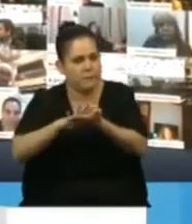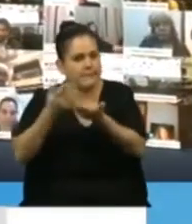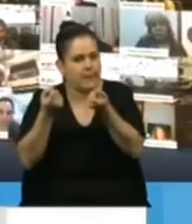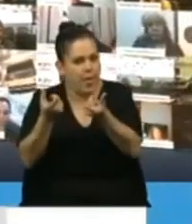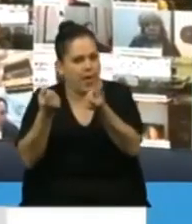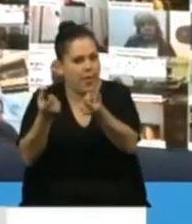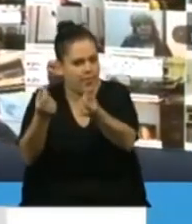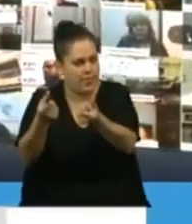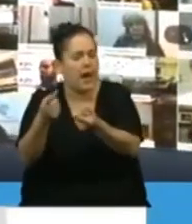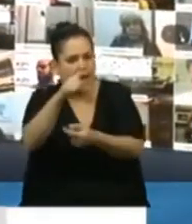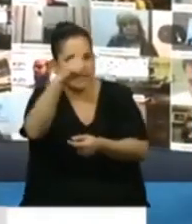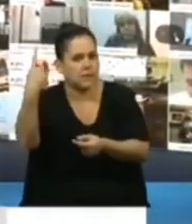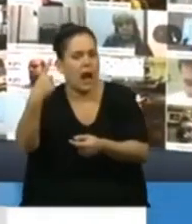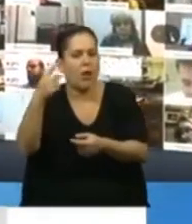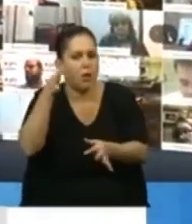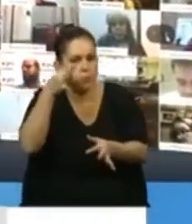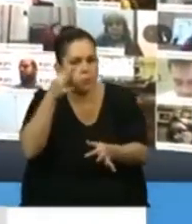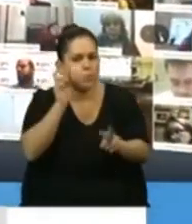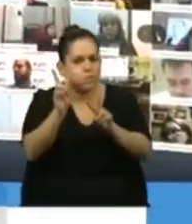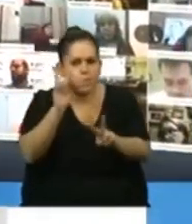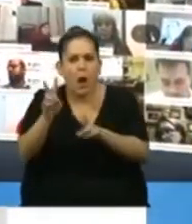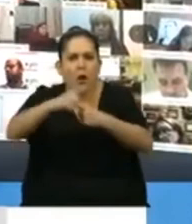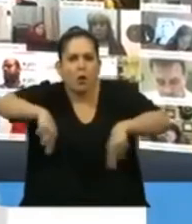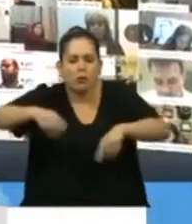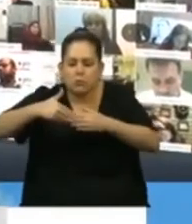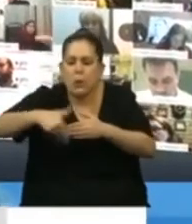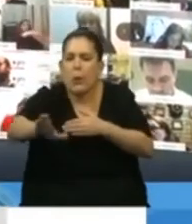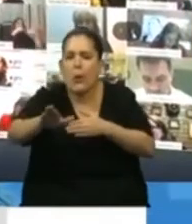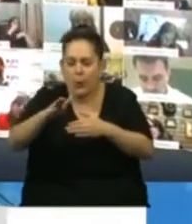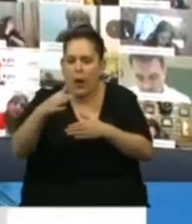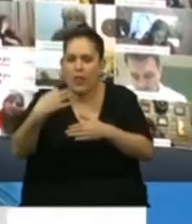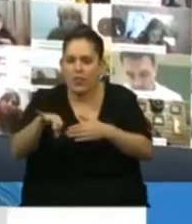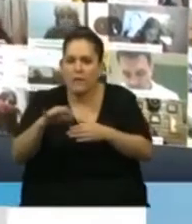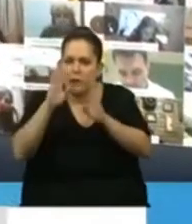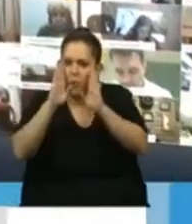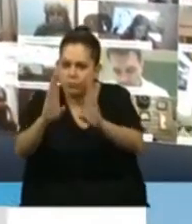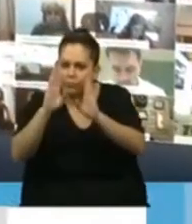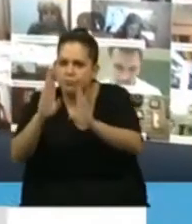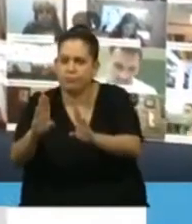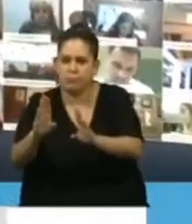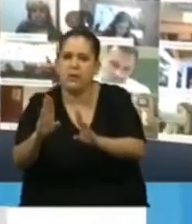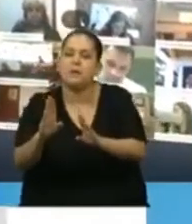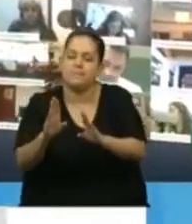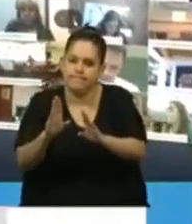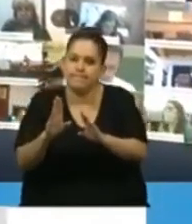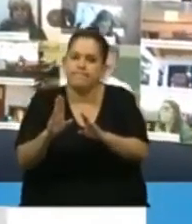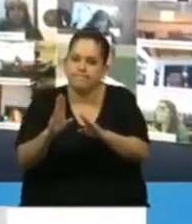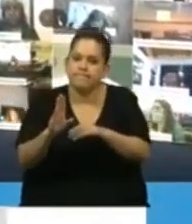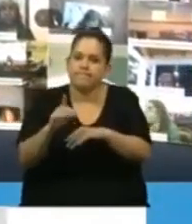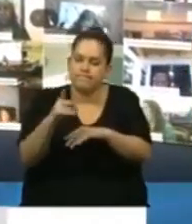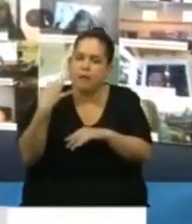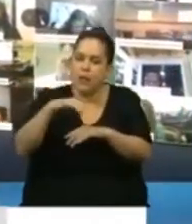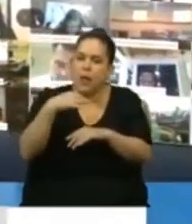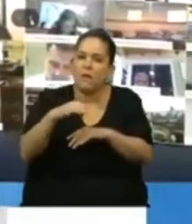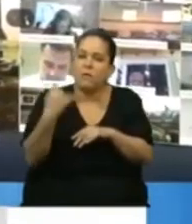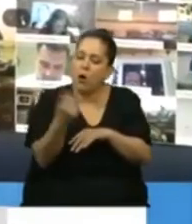presente y que los esfuerzos y desafíos que nos quedan por delante, que claramente son muchos, nos debe encontrar